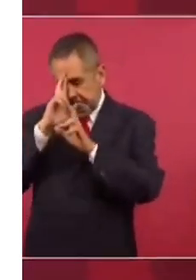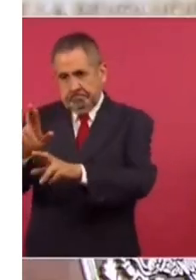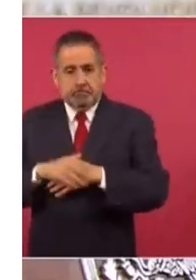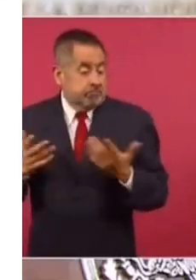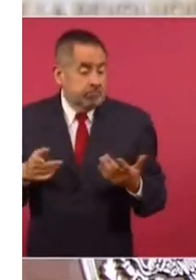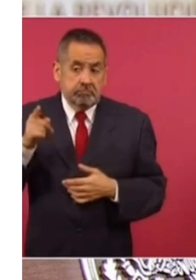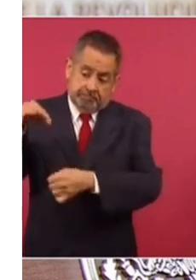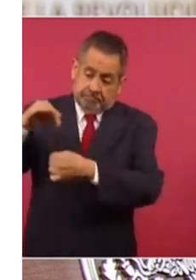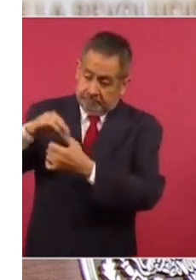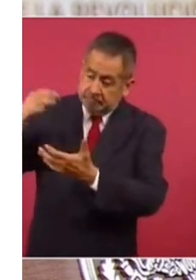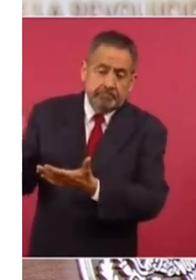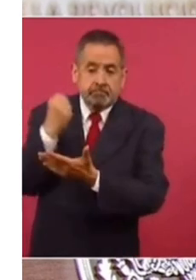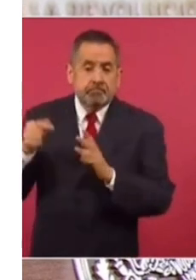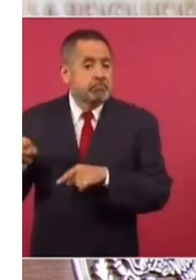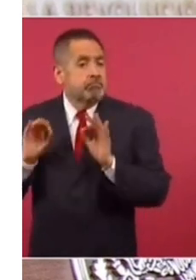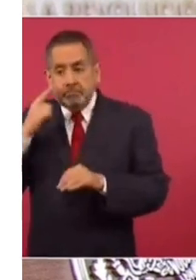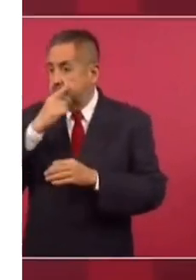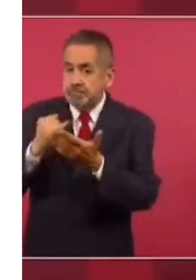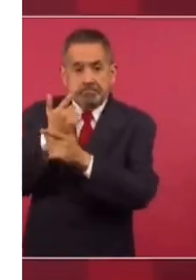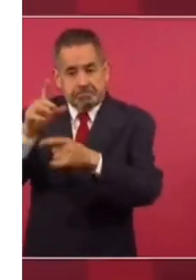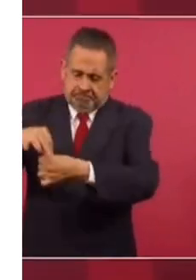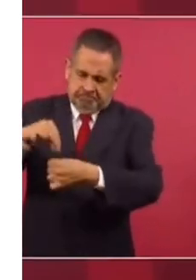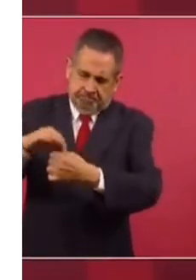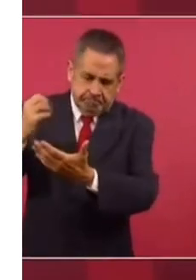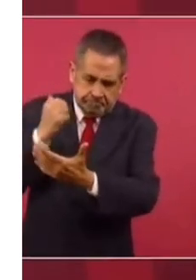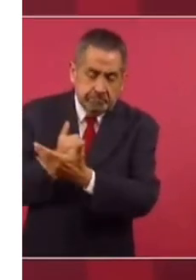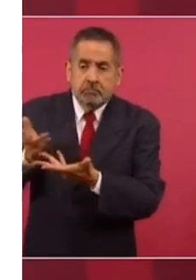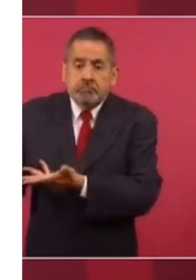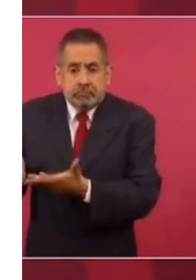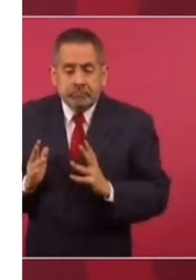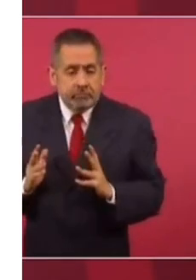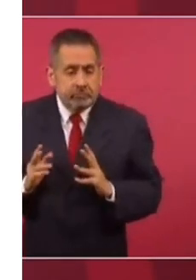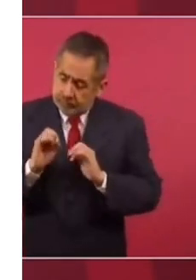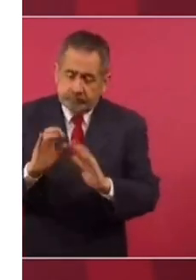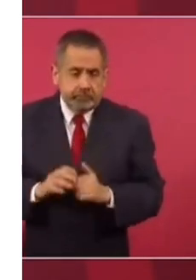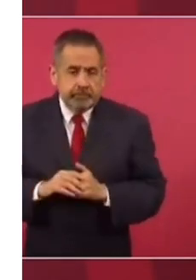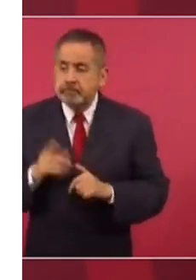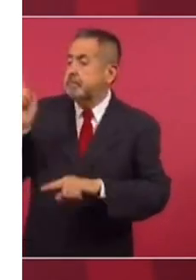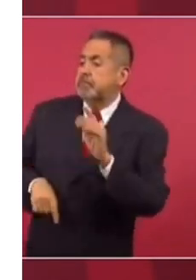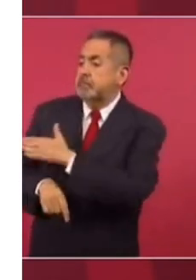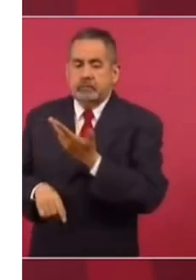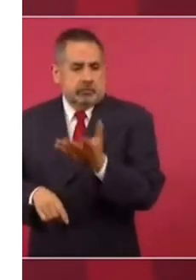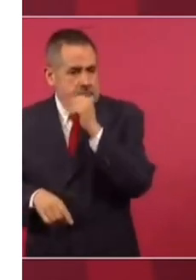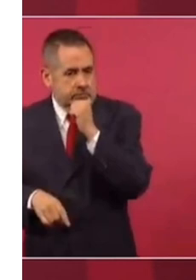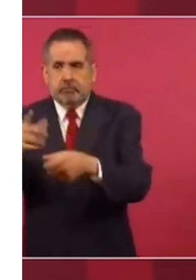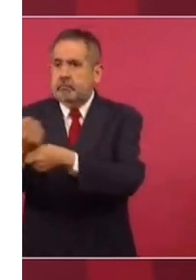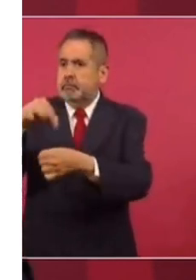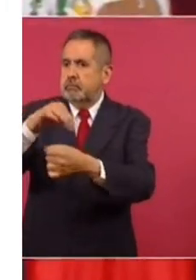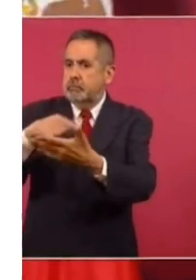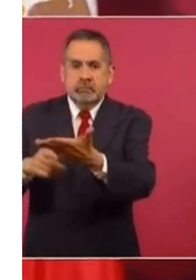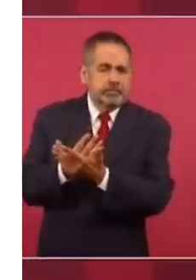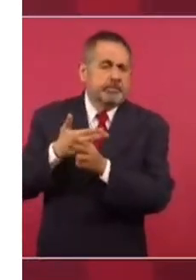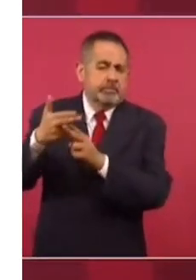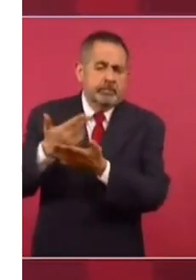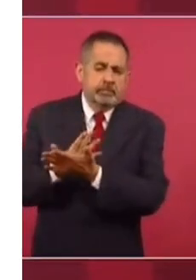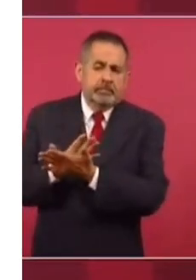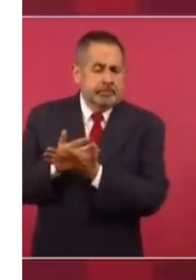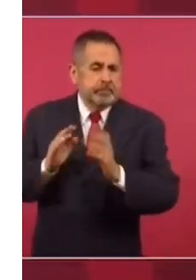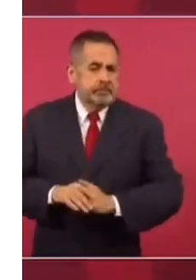Reconocer que ganó democráticamente y que no se le puede destituir.